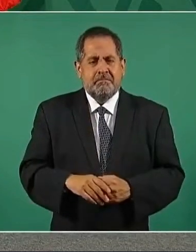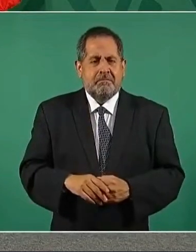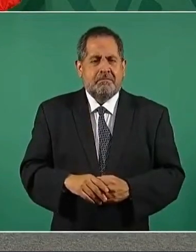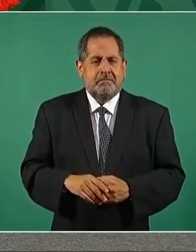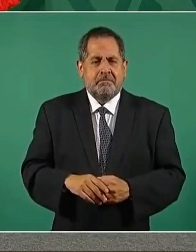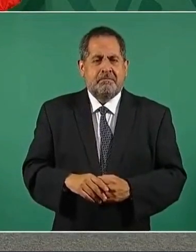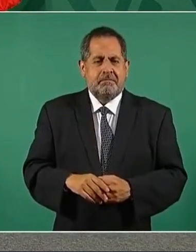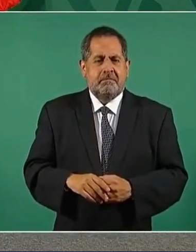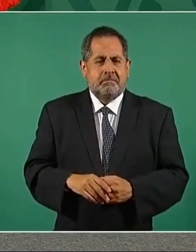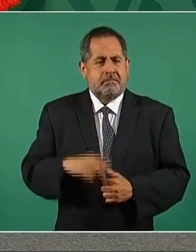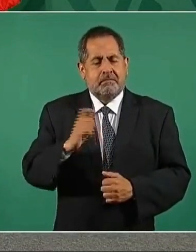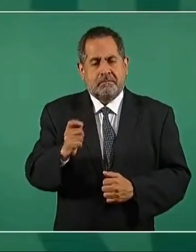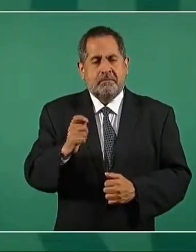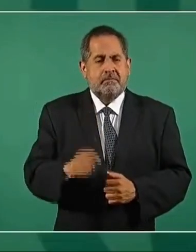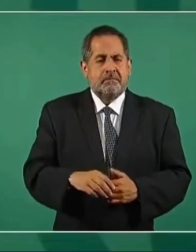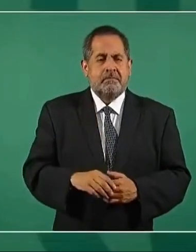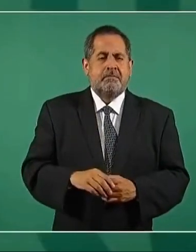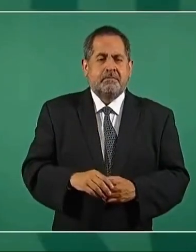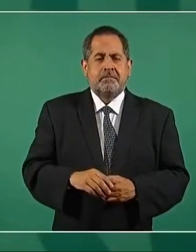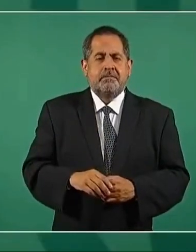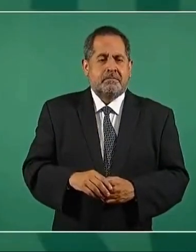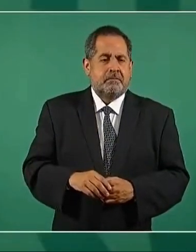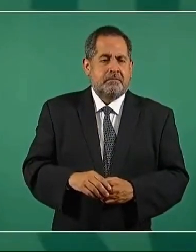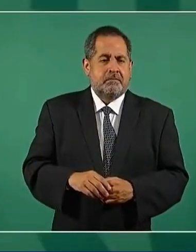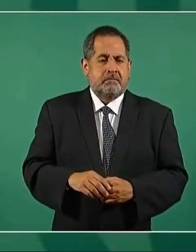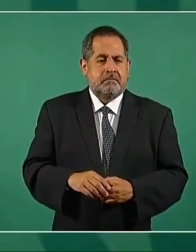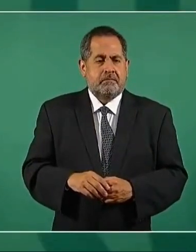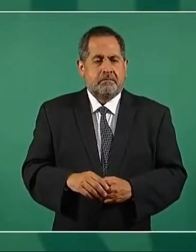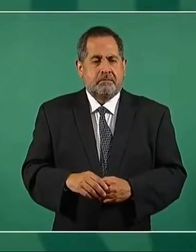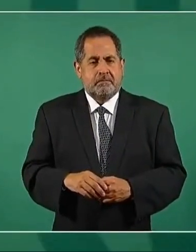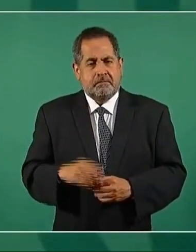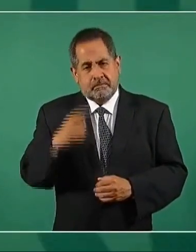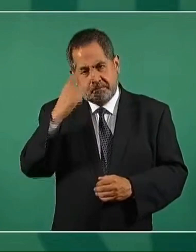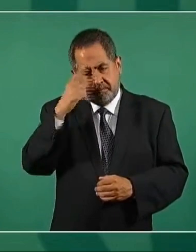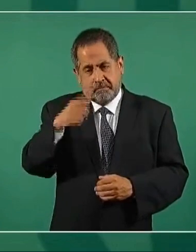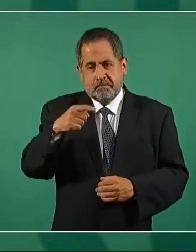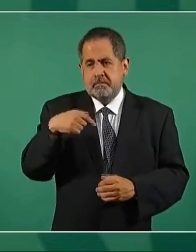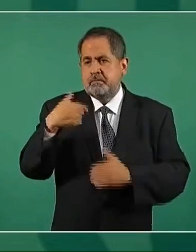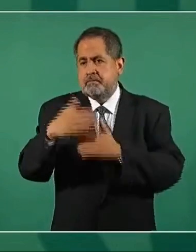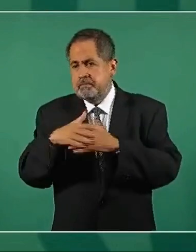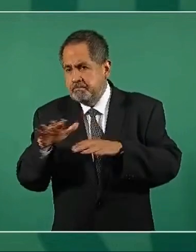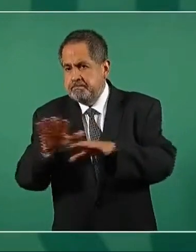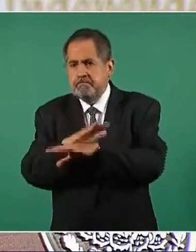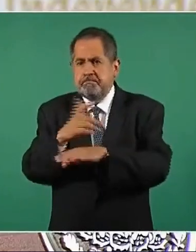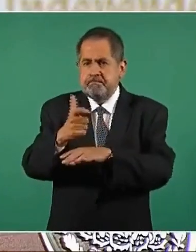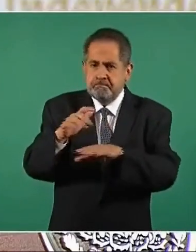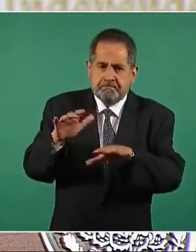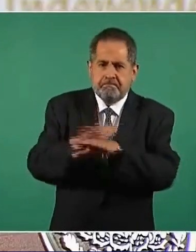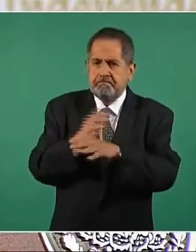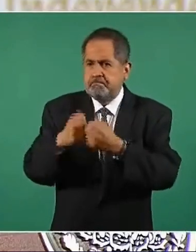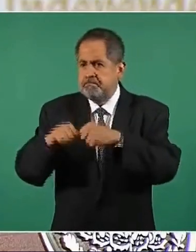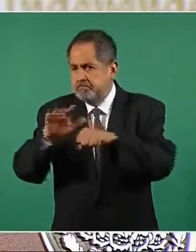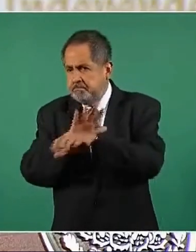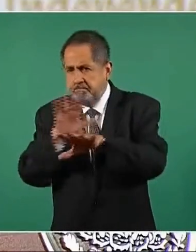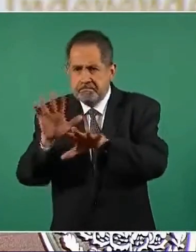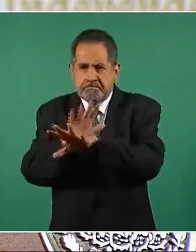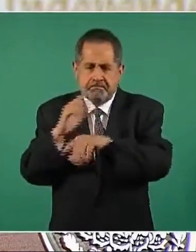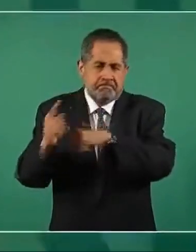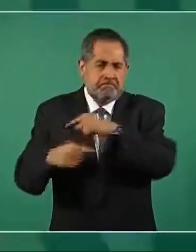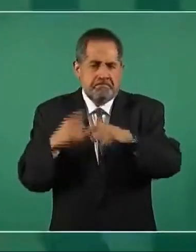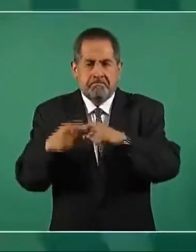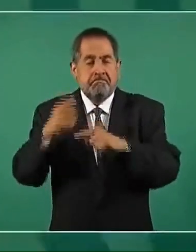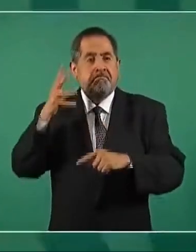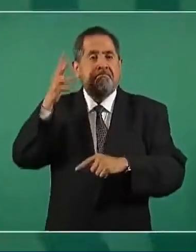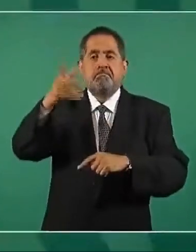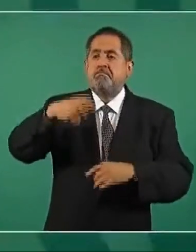Entonces, va a cambiar en lo económico, va a cambiar en lo social y vamos a tener una